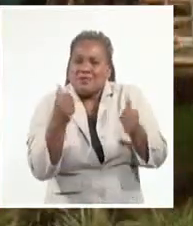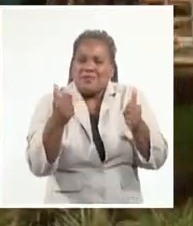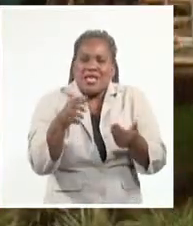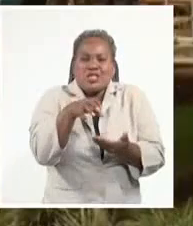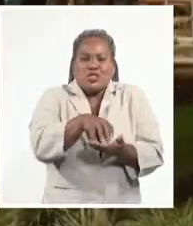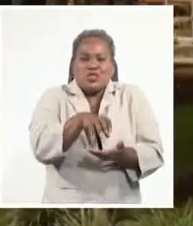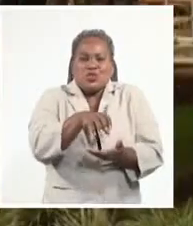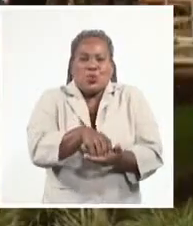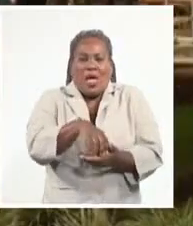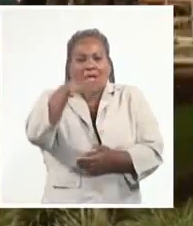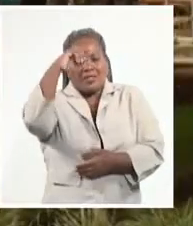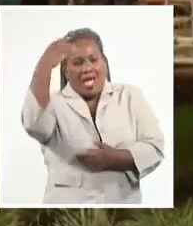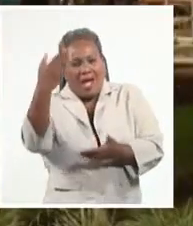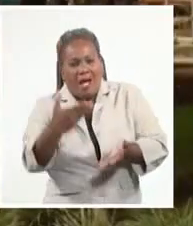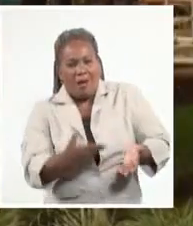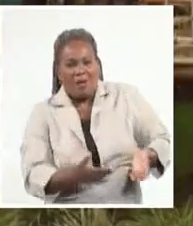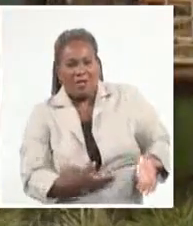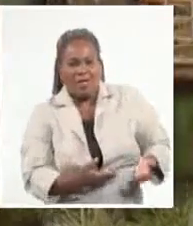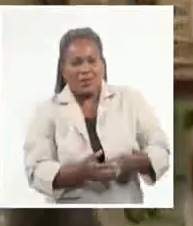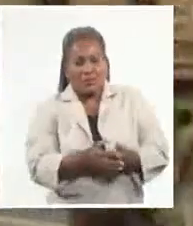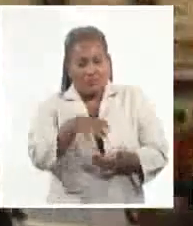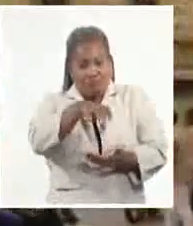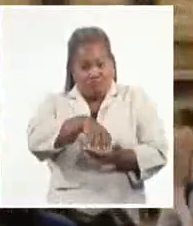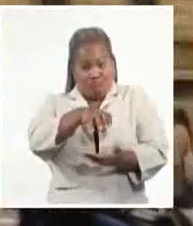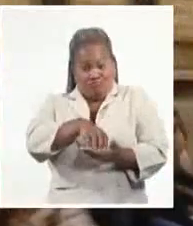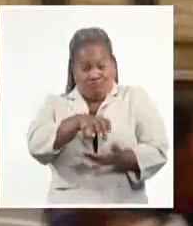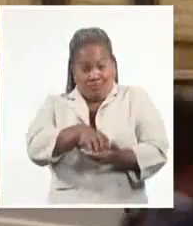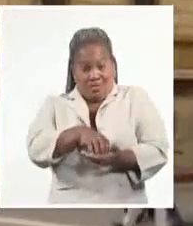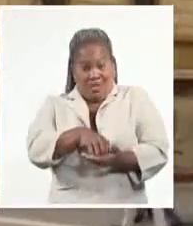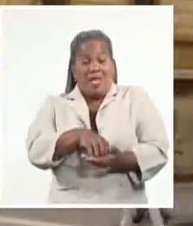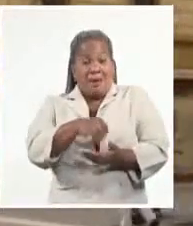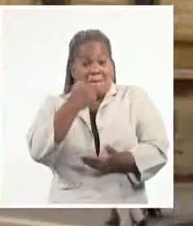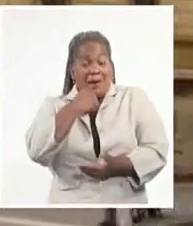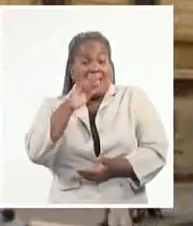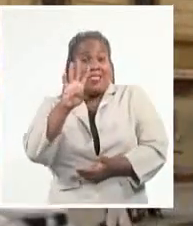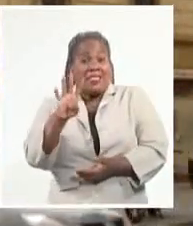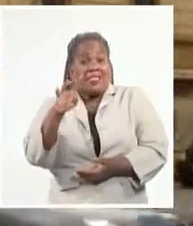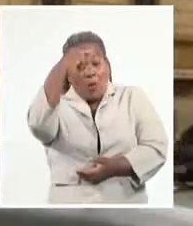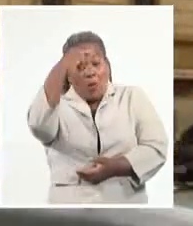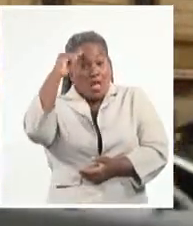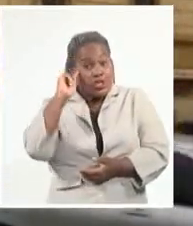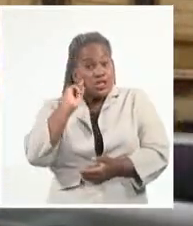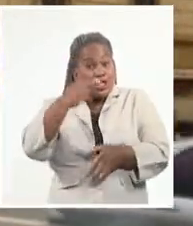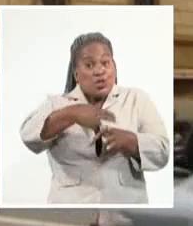de los caballeros, una urbe con más de cuatro siglos de historia.